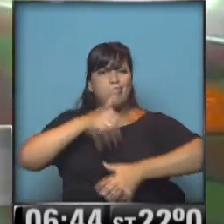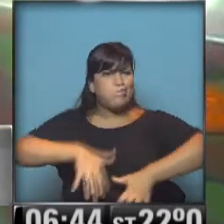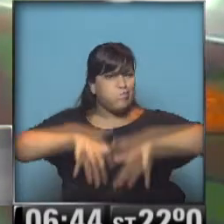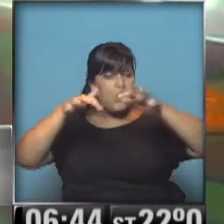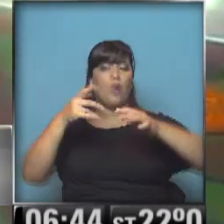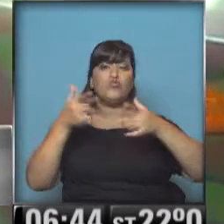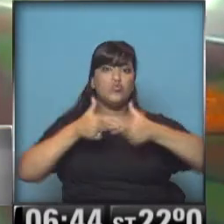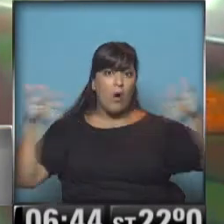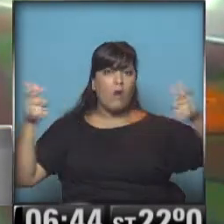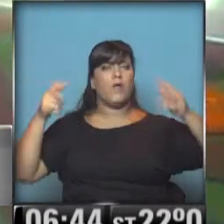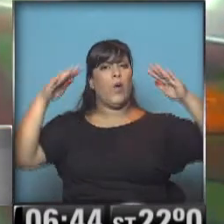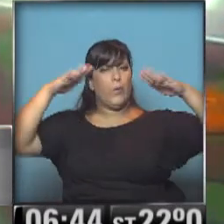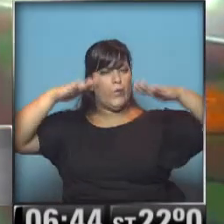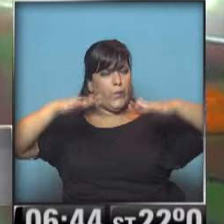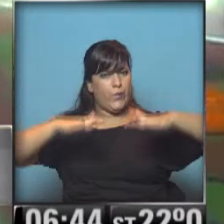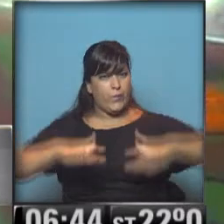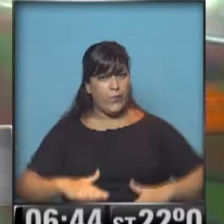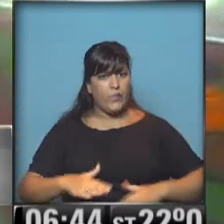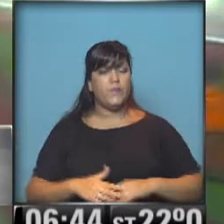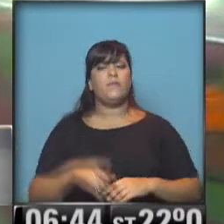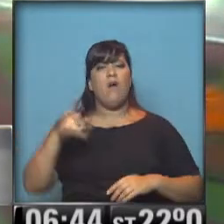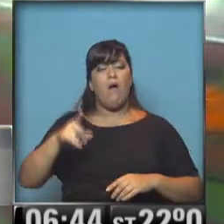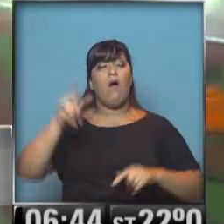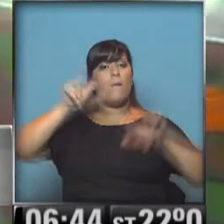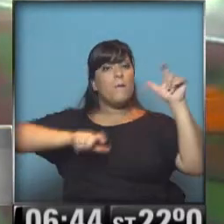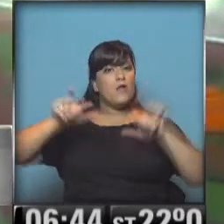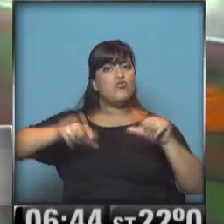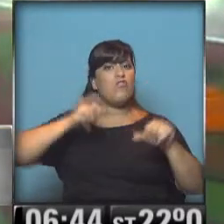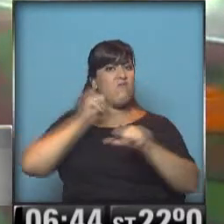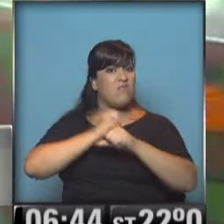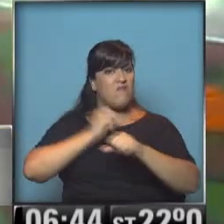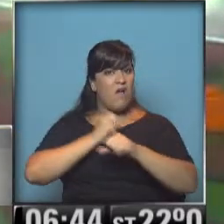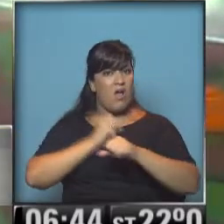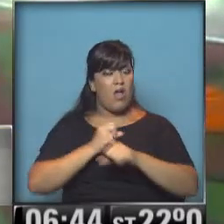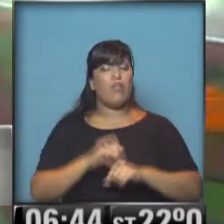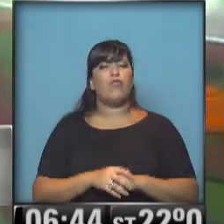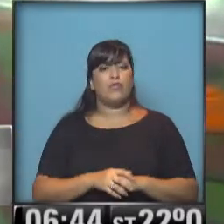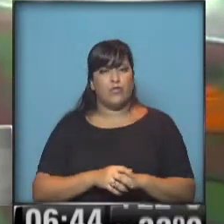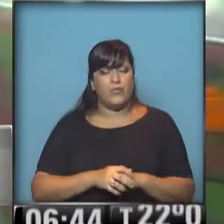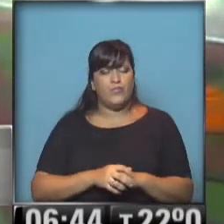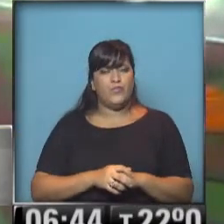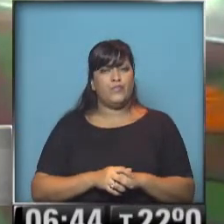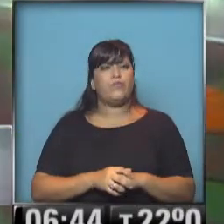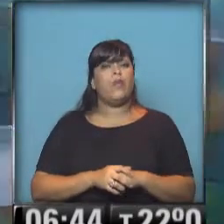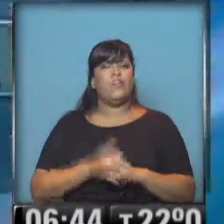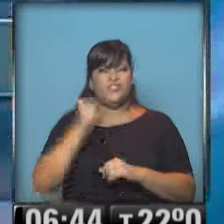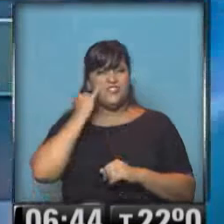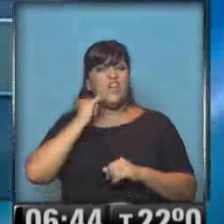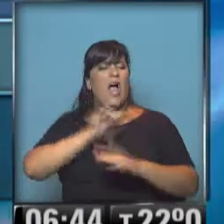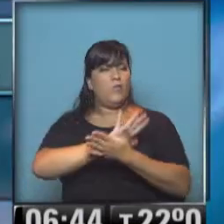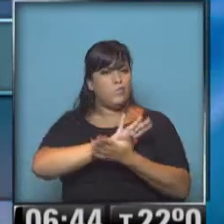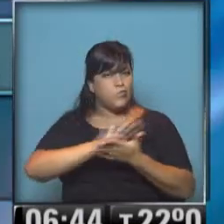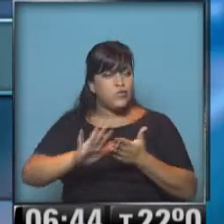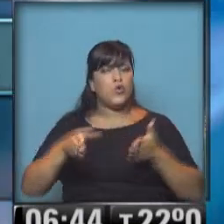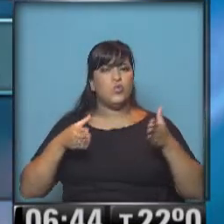bajó, descendió el agua, estuvo trabajando la gente de la concesión, se limpió la ruta y quedó habilitada la